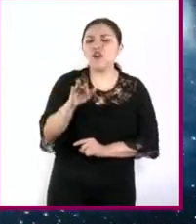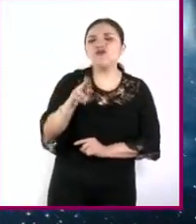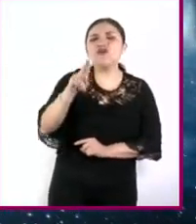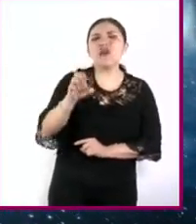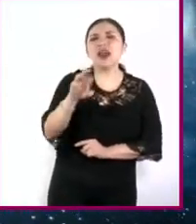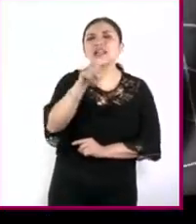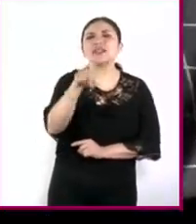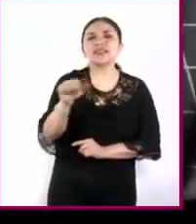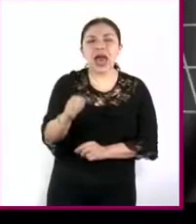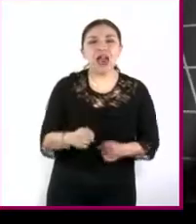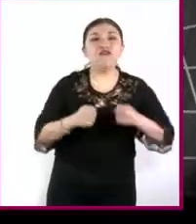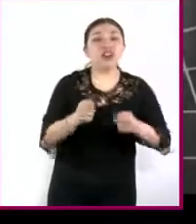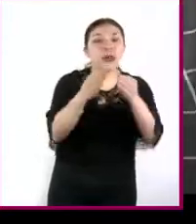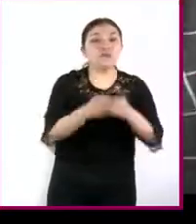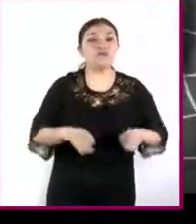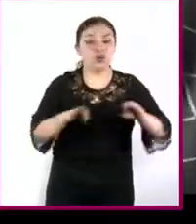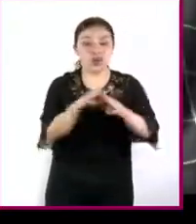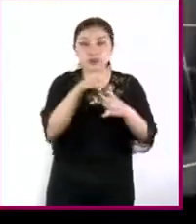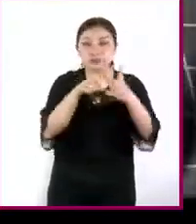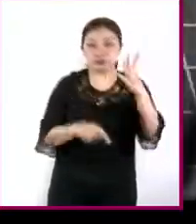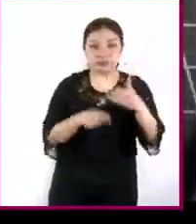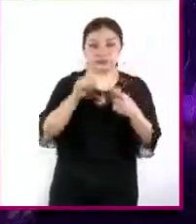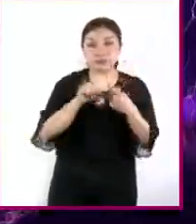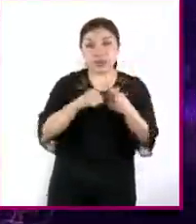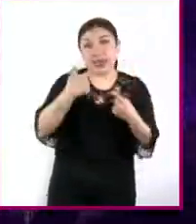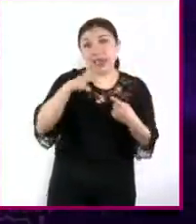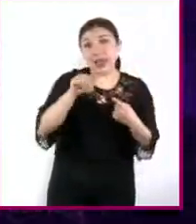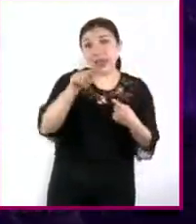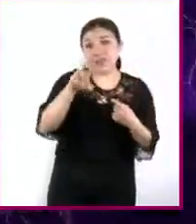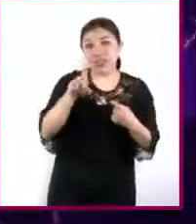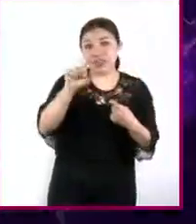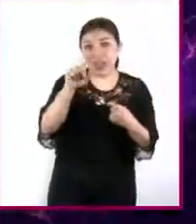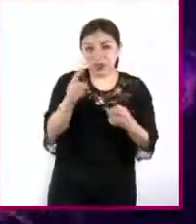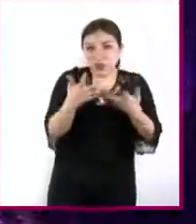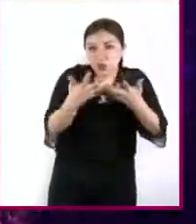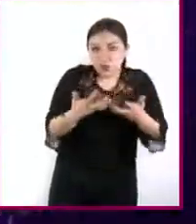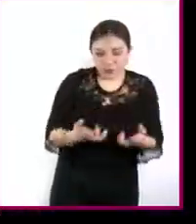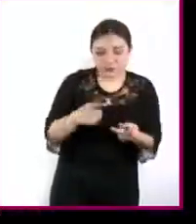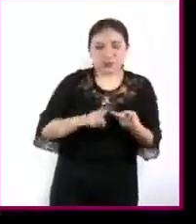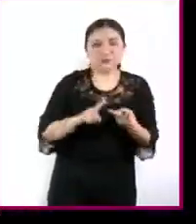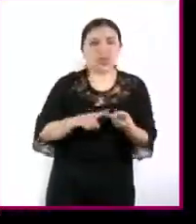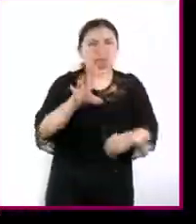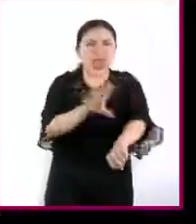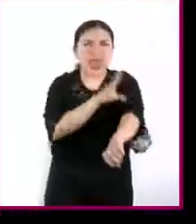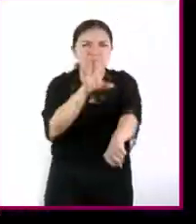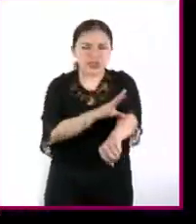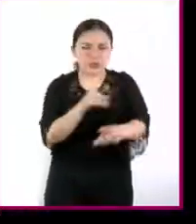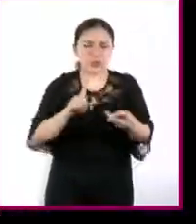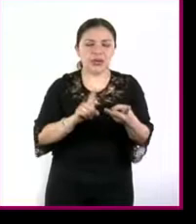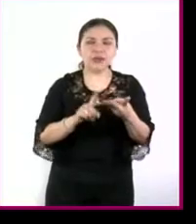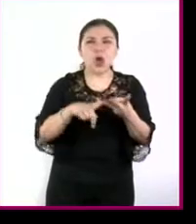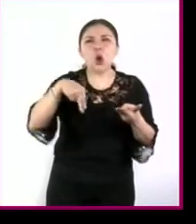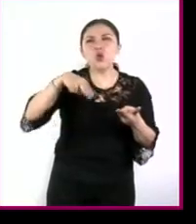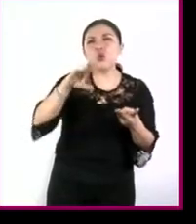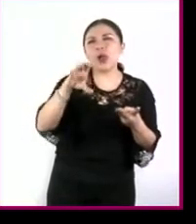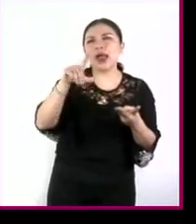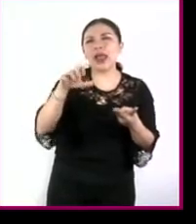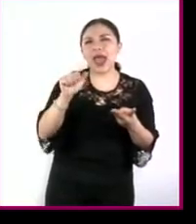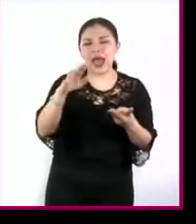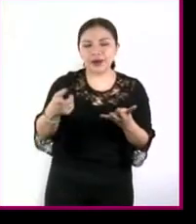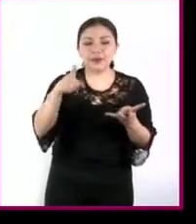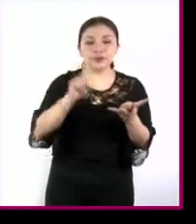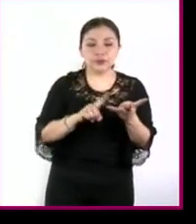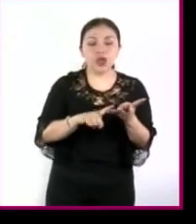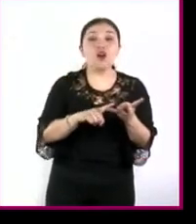fundamentales estas son la fuerza de gravedad la fuerza electromagnética la fuerza nuclear fuerte y la fuerza